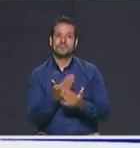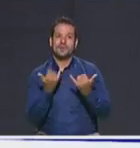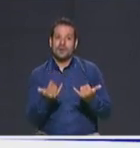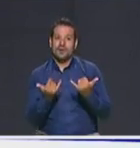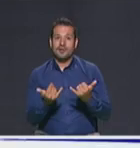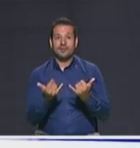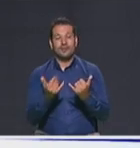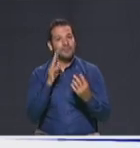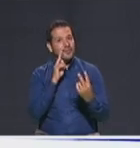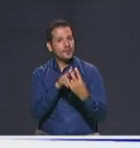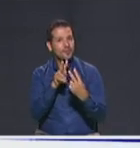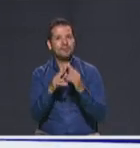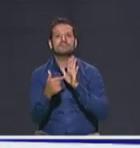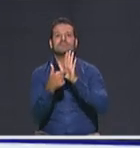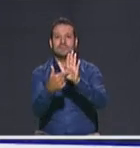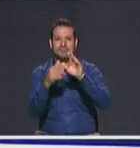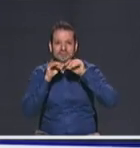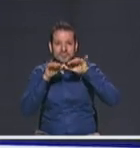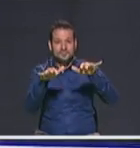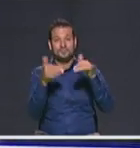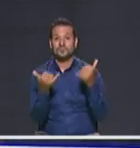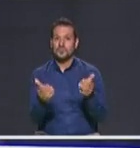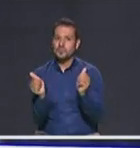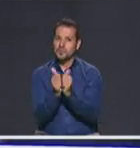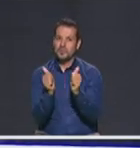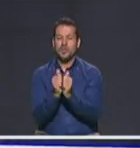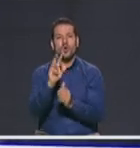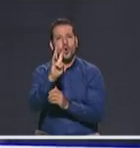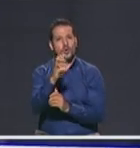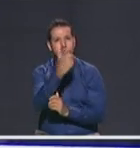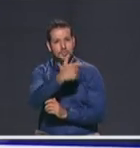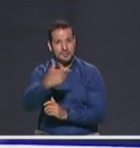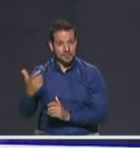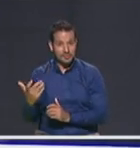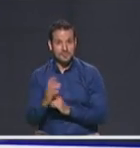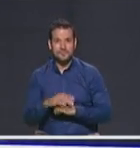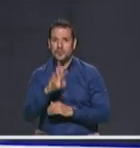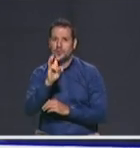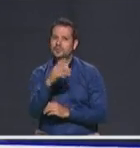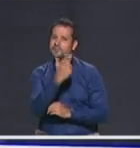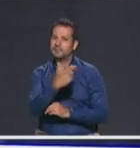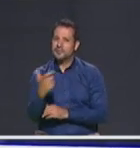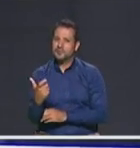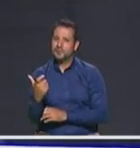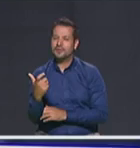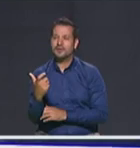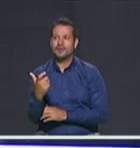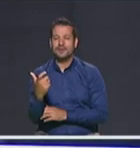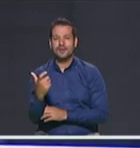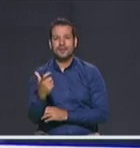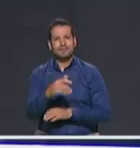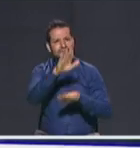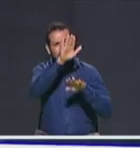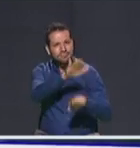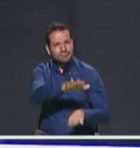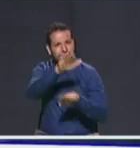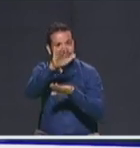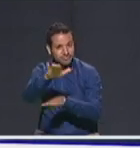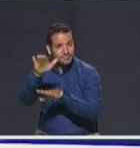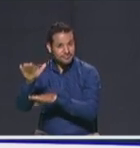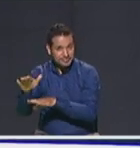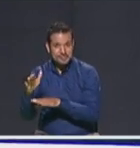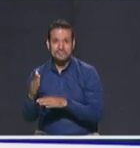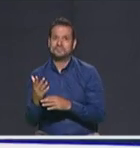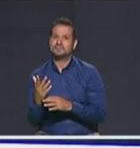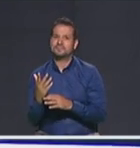conocer en minuticos. Hoy nos están acompañando ocho candidatos, son los ocho candidatos que ocuparon esa posición, esa